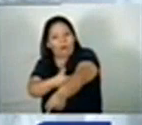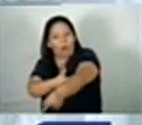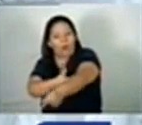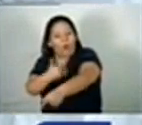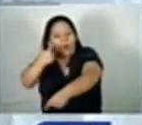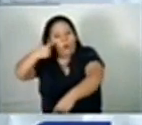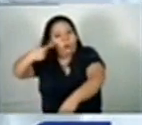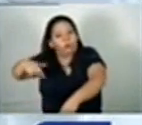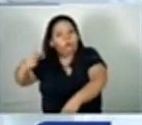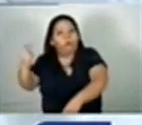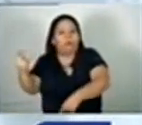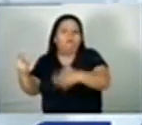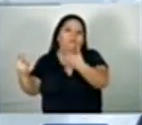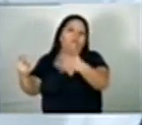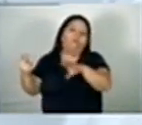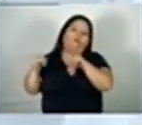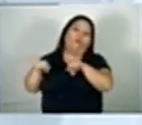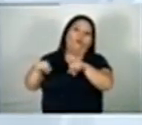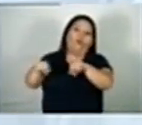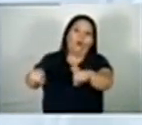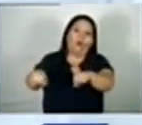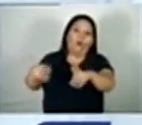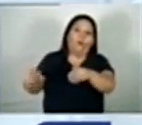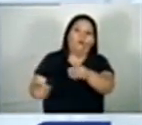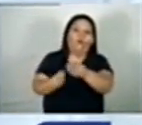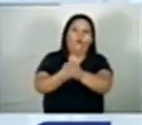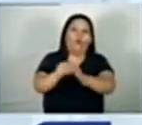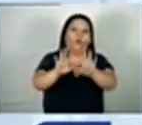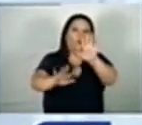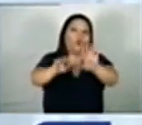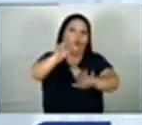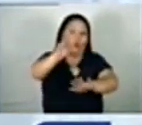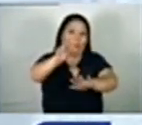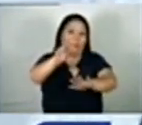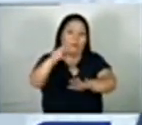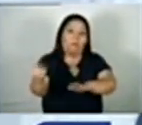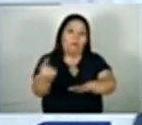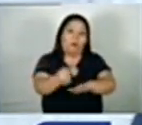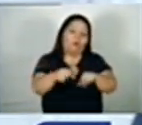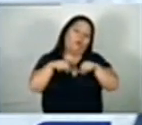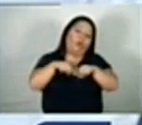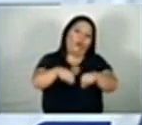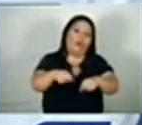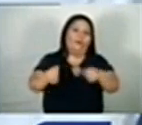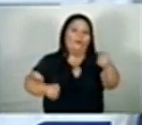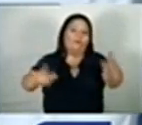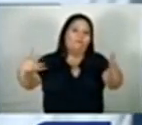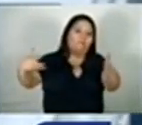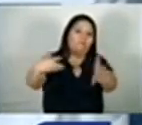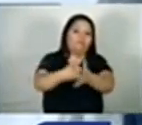gravedad, con lo que suman 12 muertes a causa del siniestro vial.